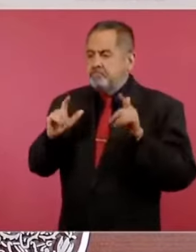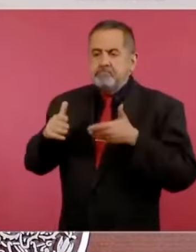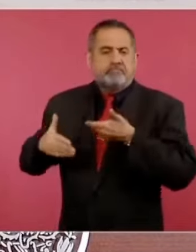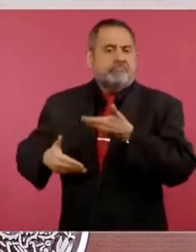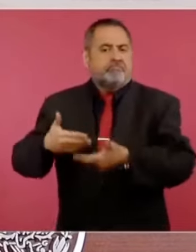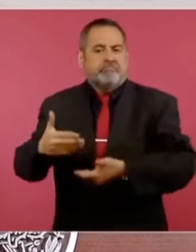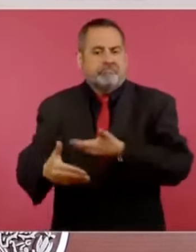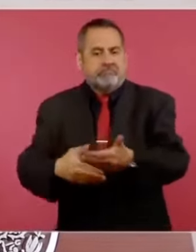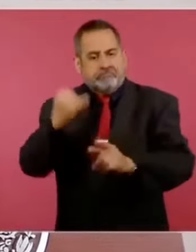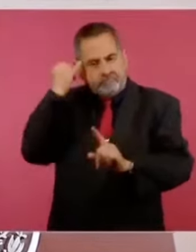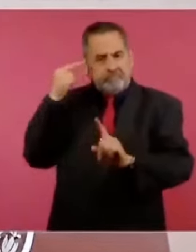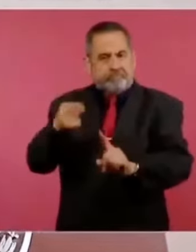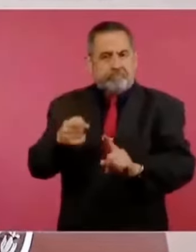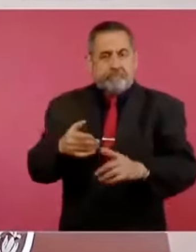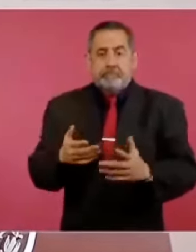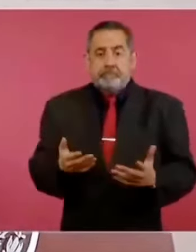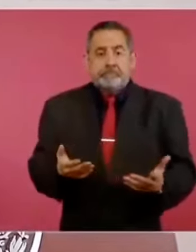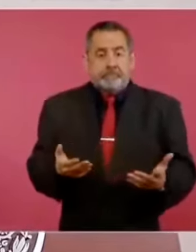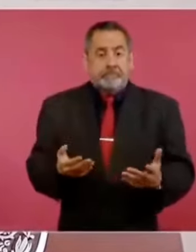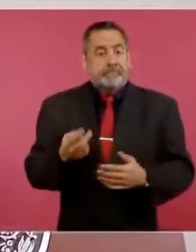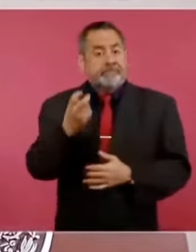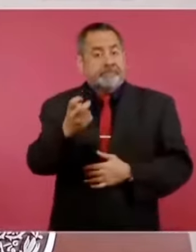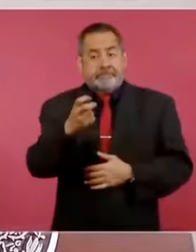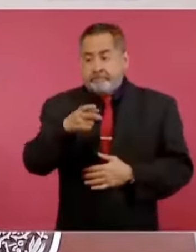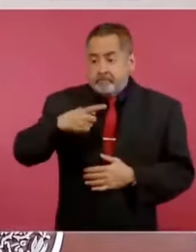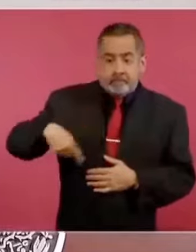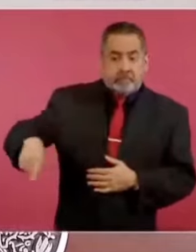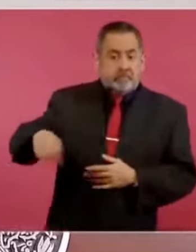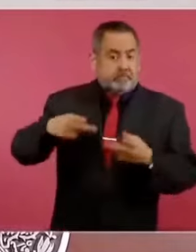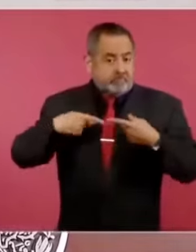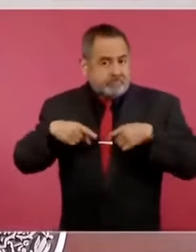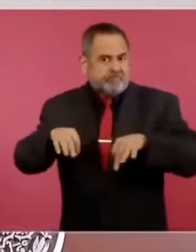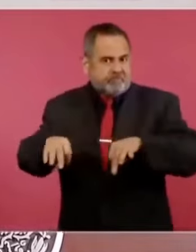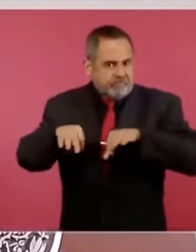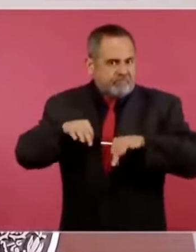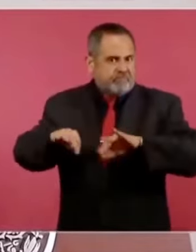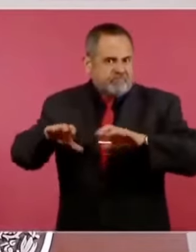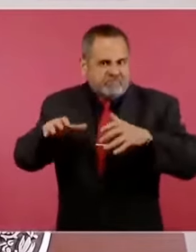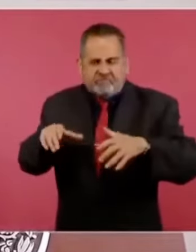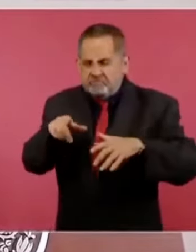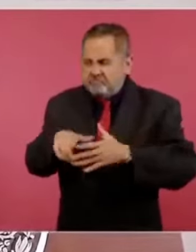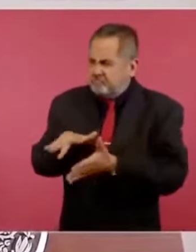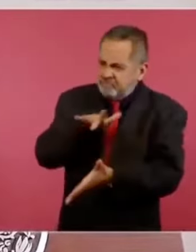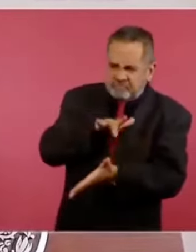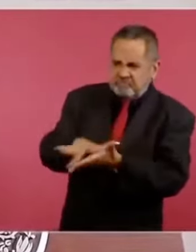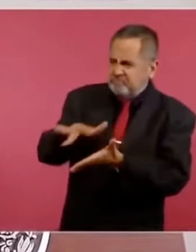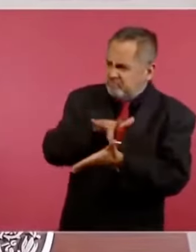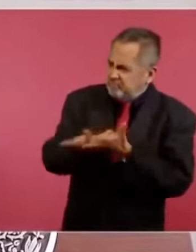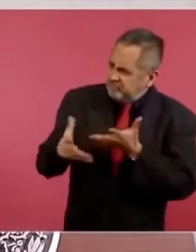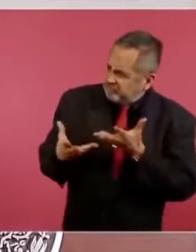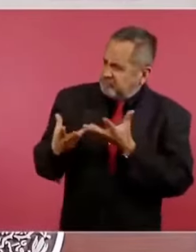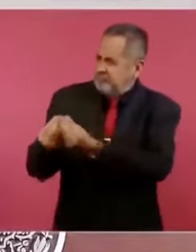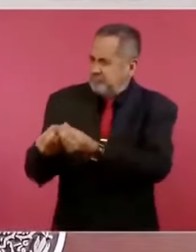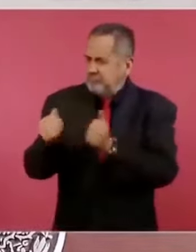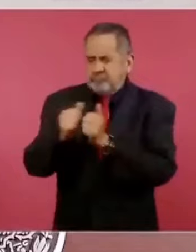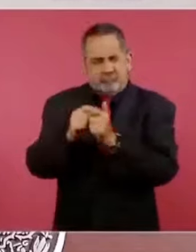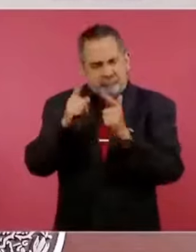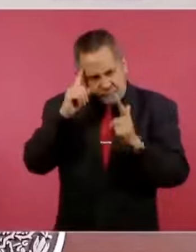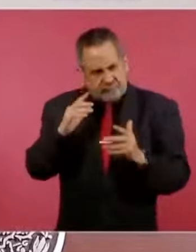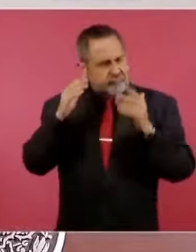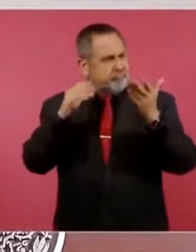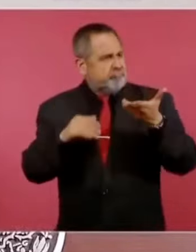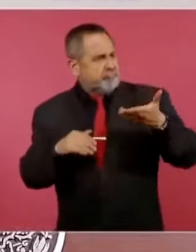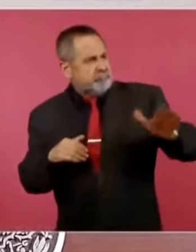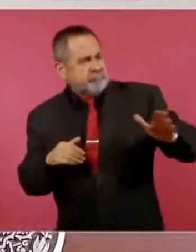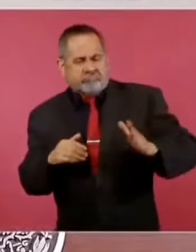Bajo estos principios el movimiento obrero apoyó decididamente al gobierno en su lucha por la soberanía